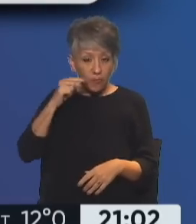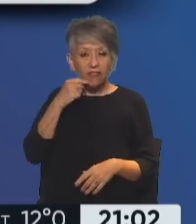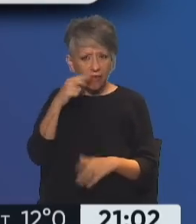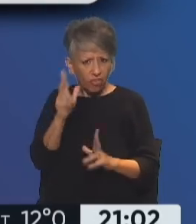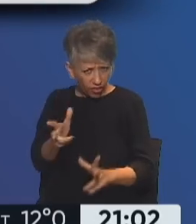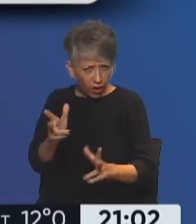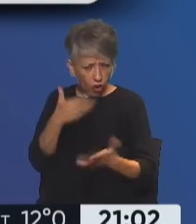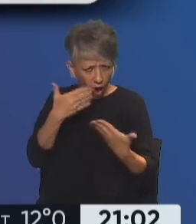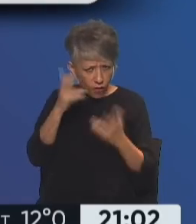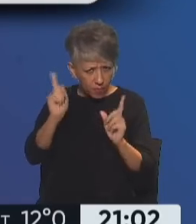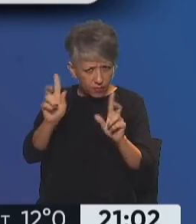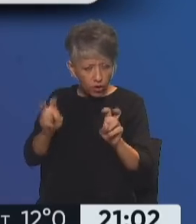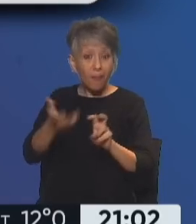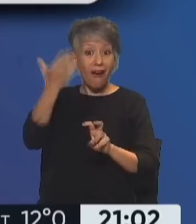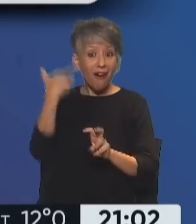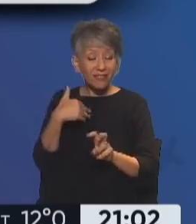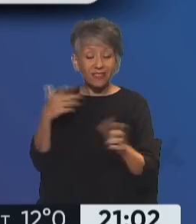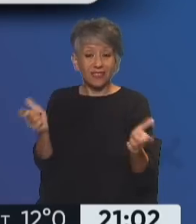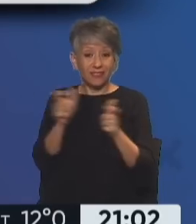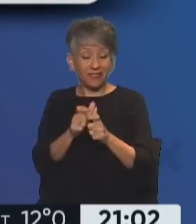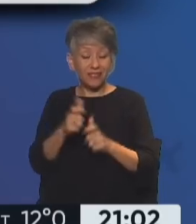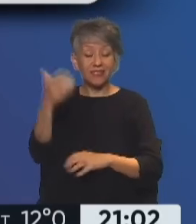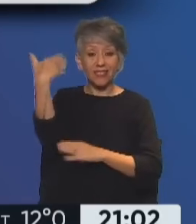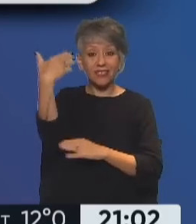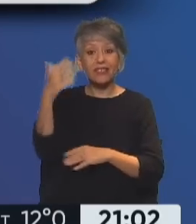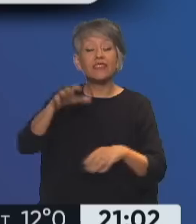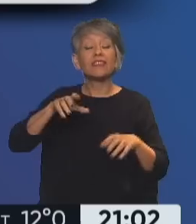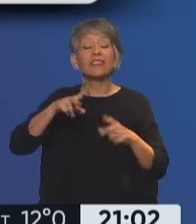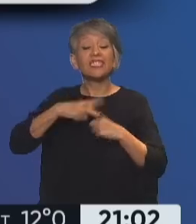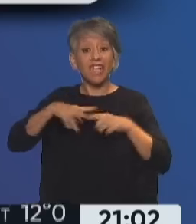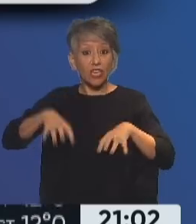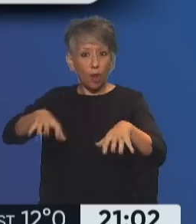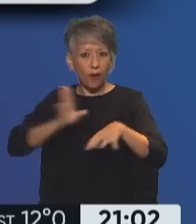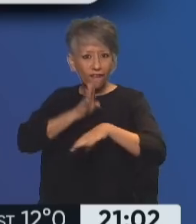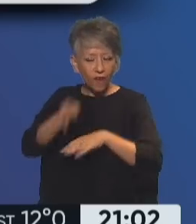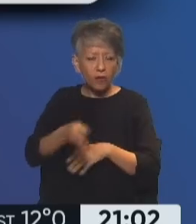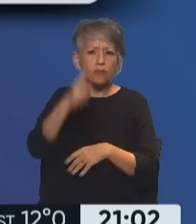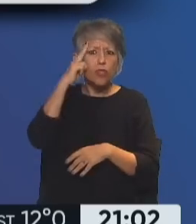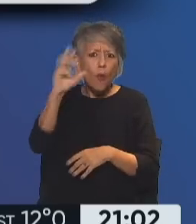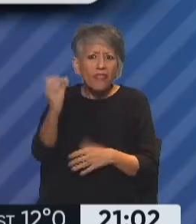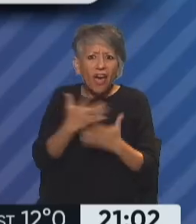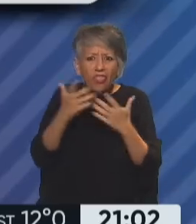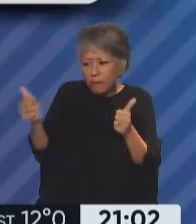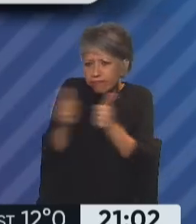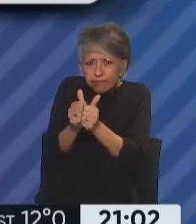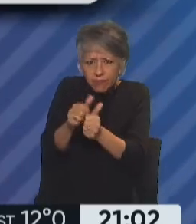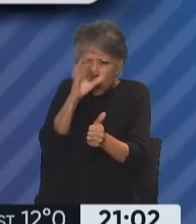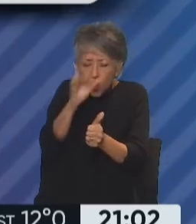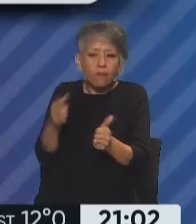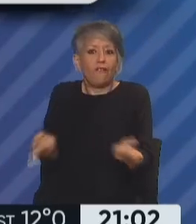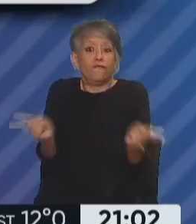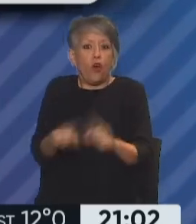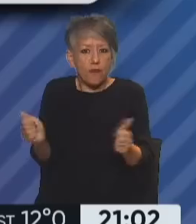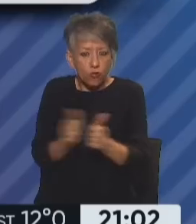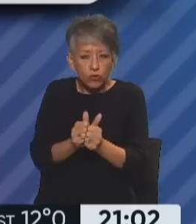participado juntos del acto de los 100 años de YPF en Tecnópolis después de 90 días de no compartir actividades. Al respecto el presidente de la nación